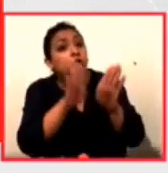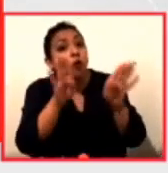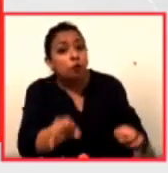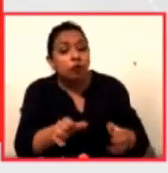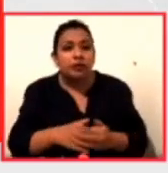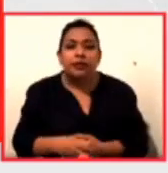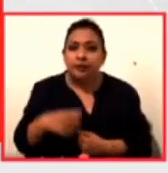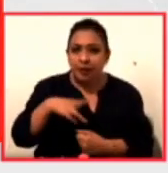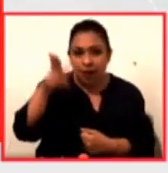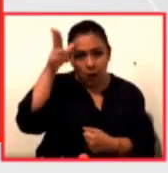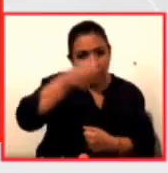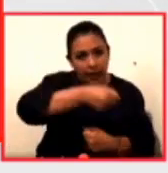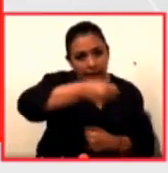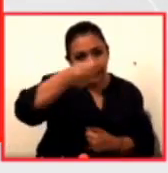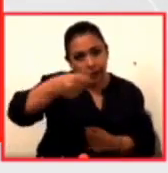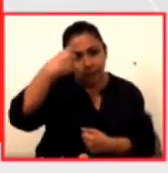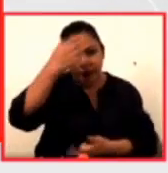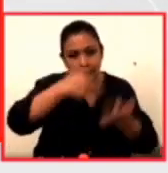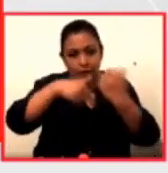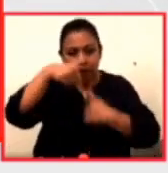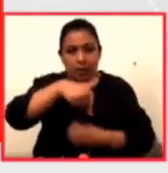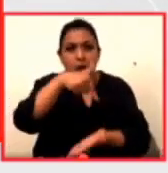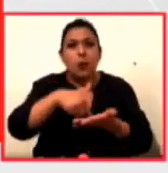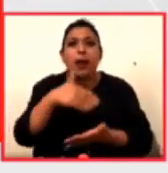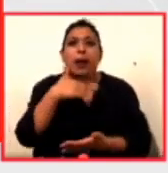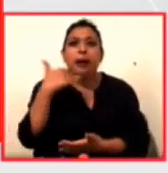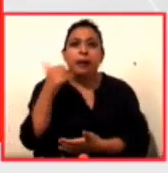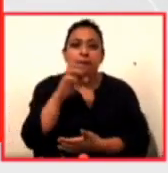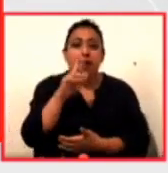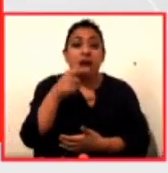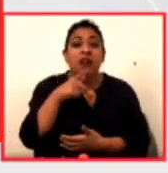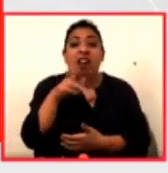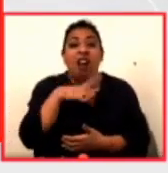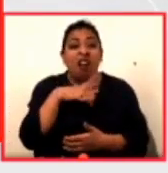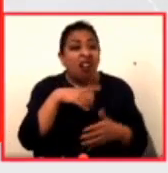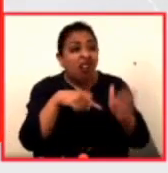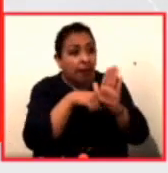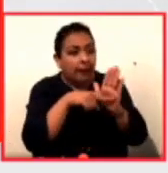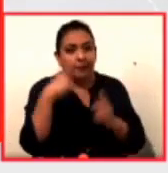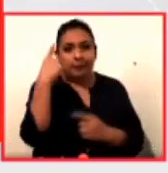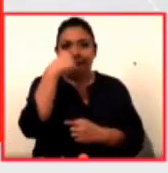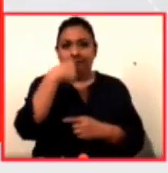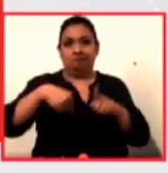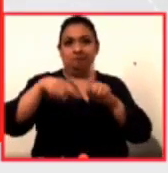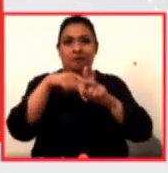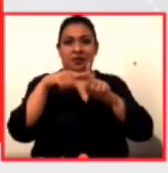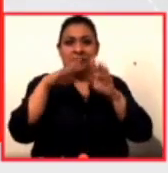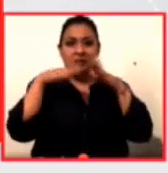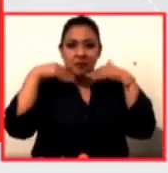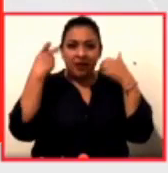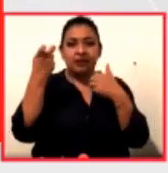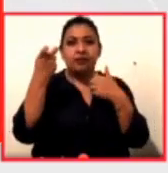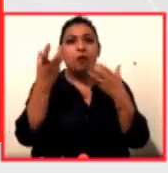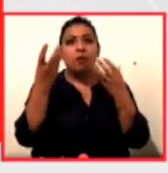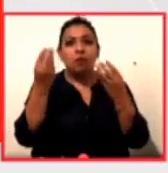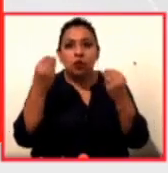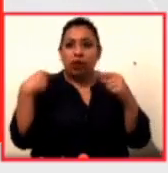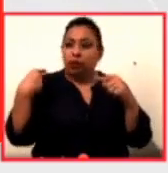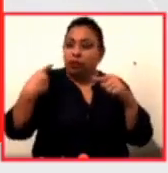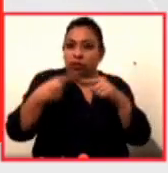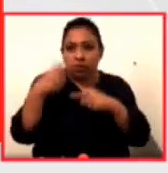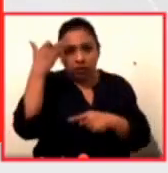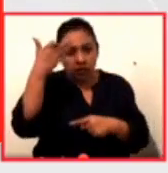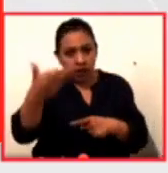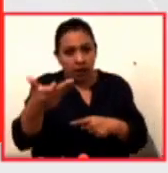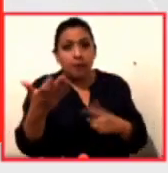Hola y saludos para todos desde Berlín. Al mal tiempo, buena cara. Este es el mensaje que hemos tenido presente a lo largo de este tiempo.